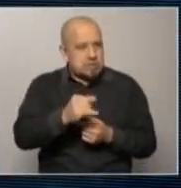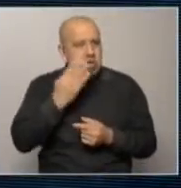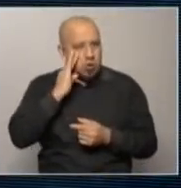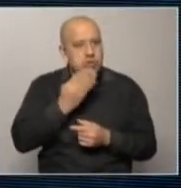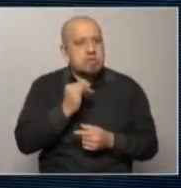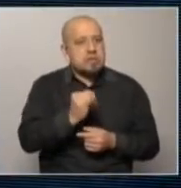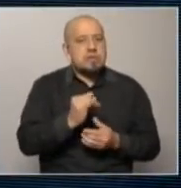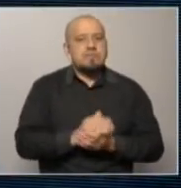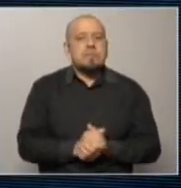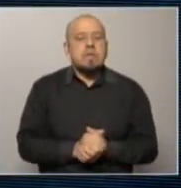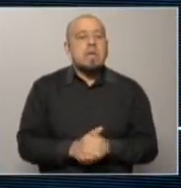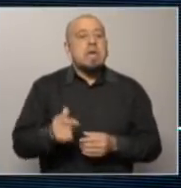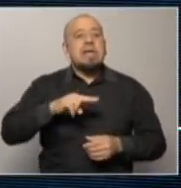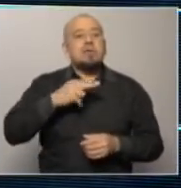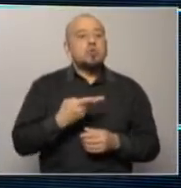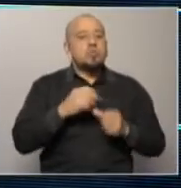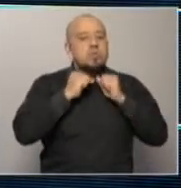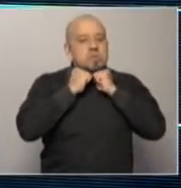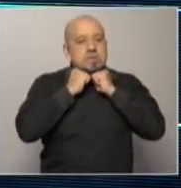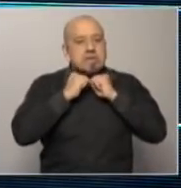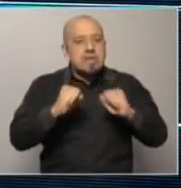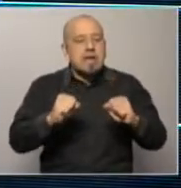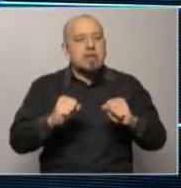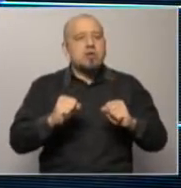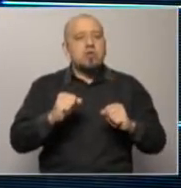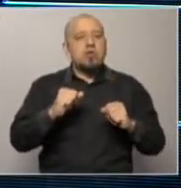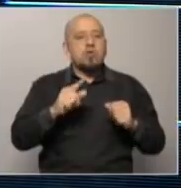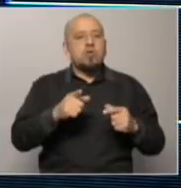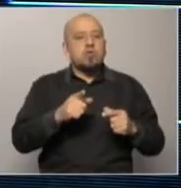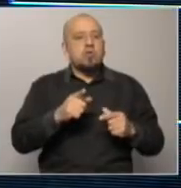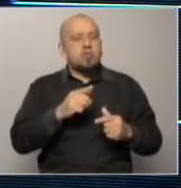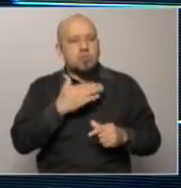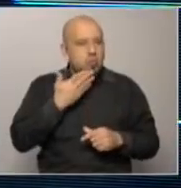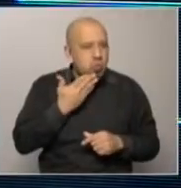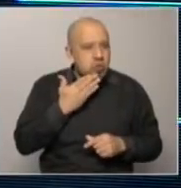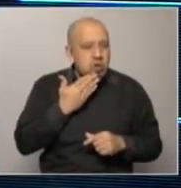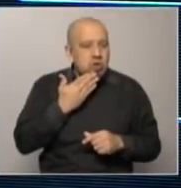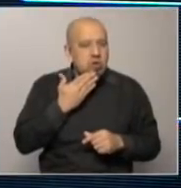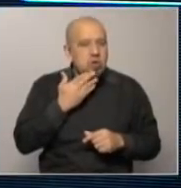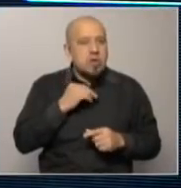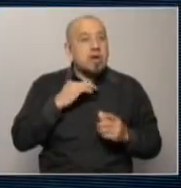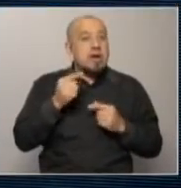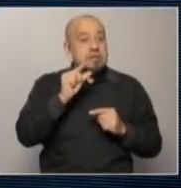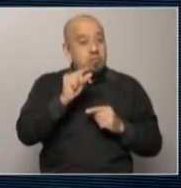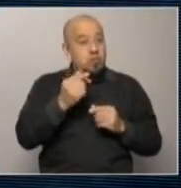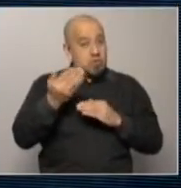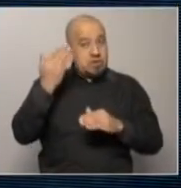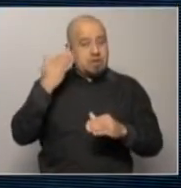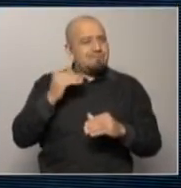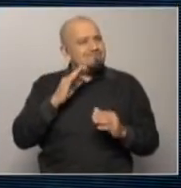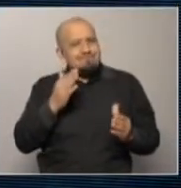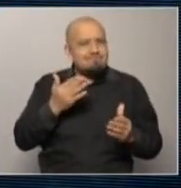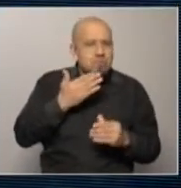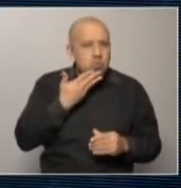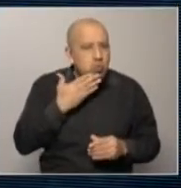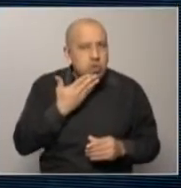Fijate que el subsecretario de Defensa lo había puesto en duda hace algunas semanas, diciendo que